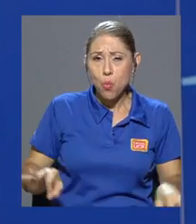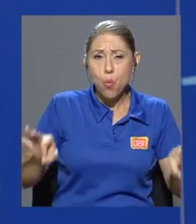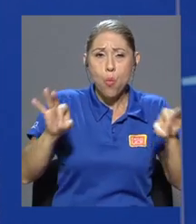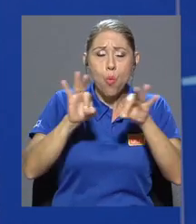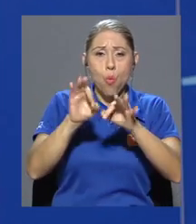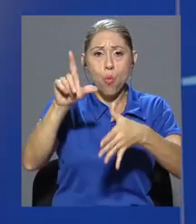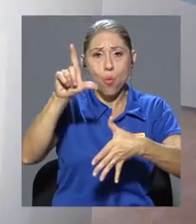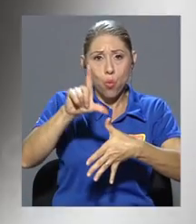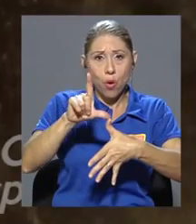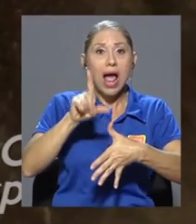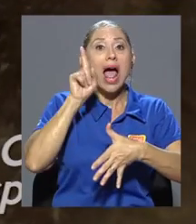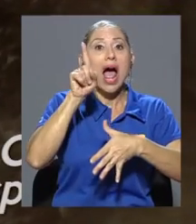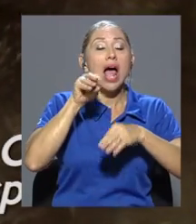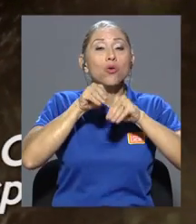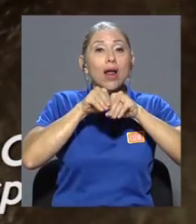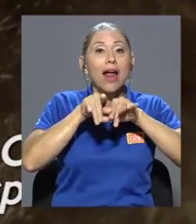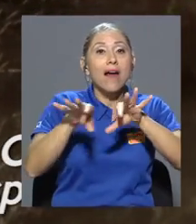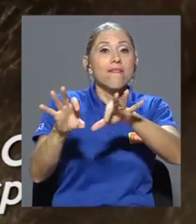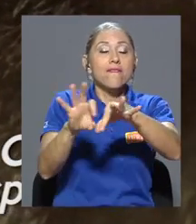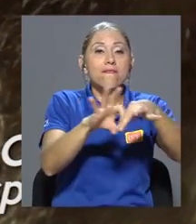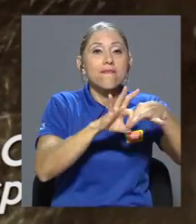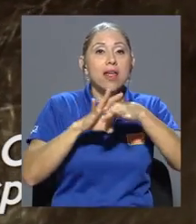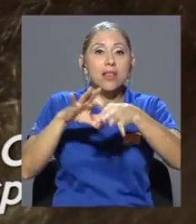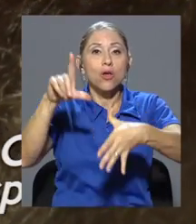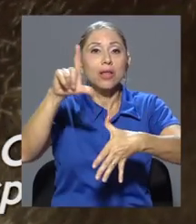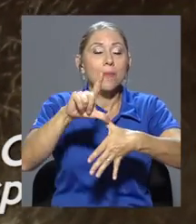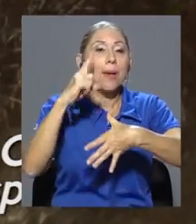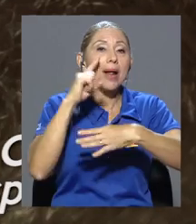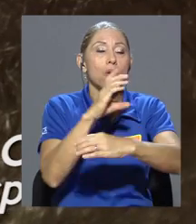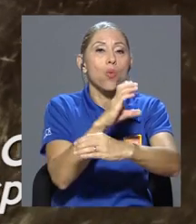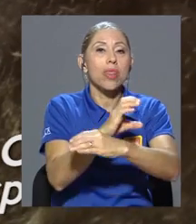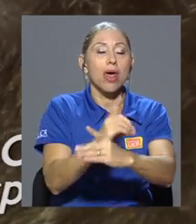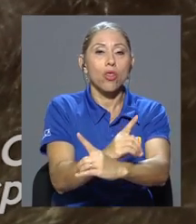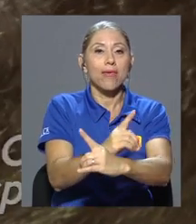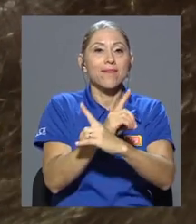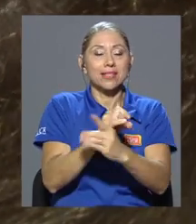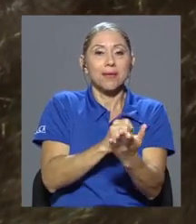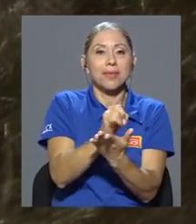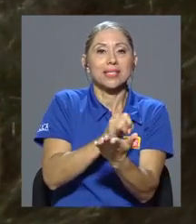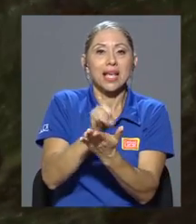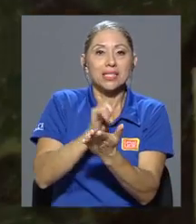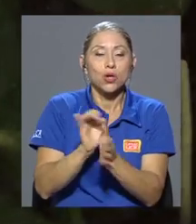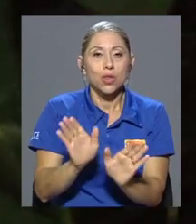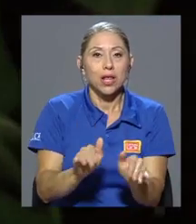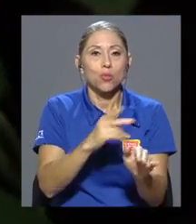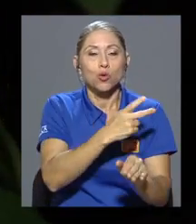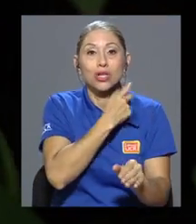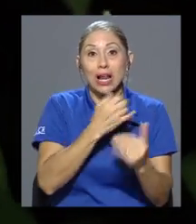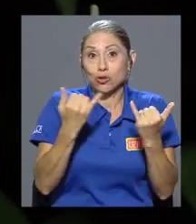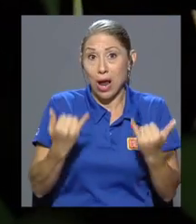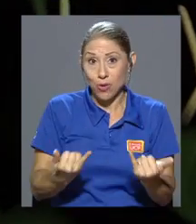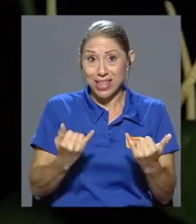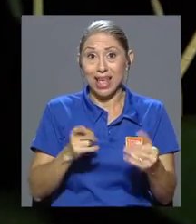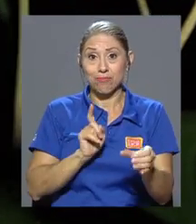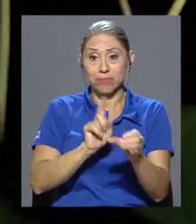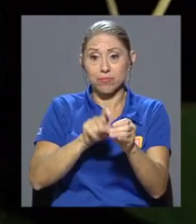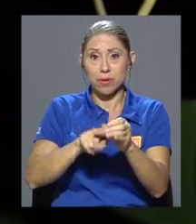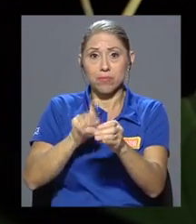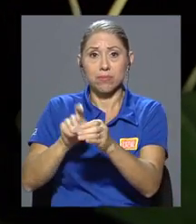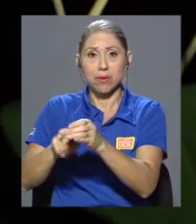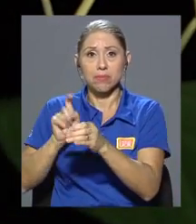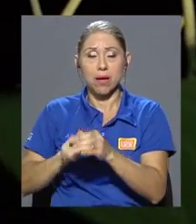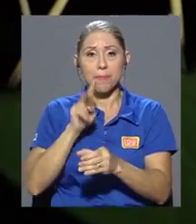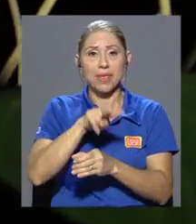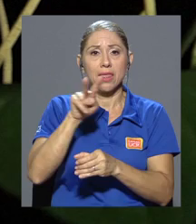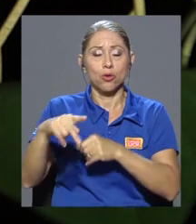Latina que inclusive hay una red latinoamericana para el cuidado, la defensa, la investigación de los murciélagos, que agrupa en este momento 22 países de